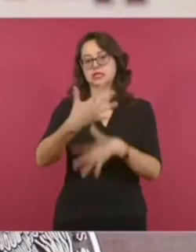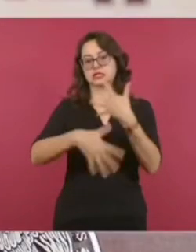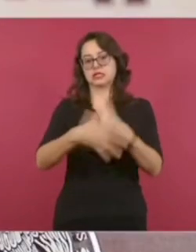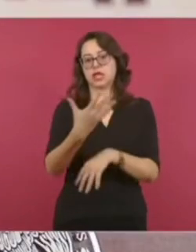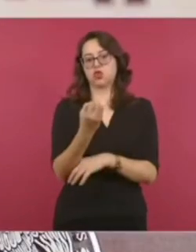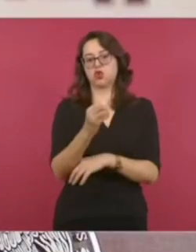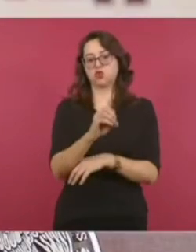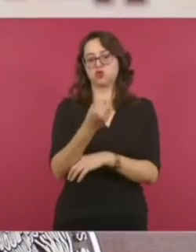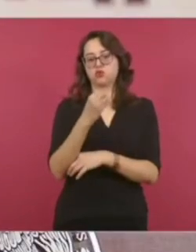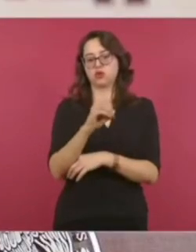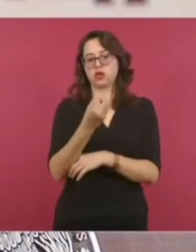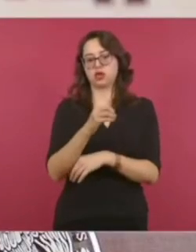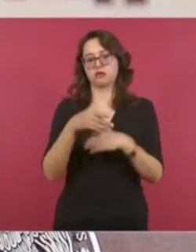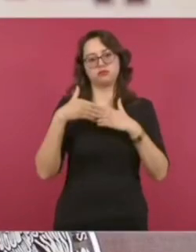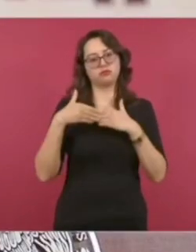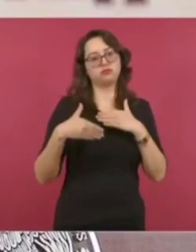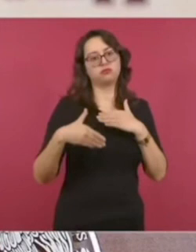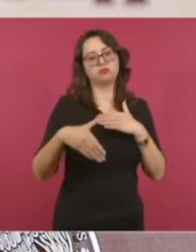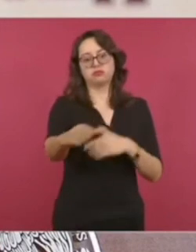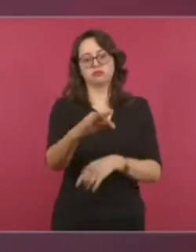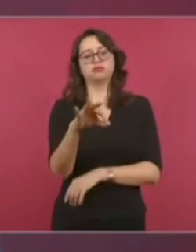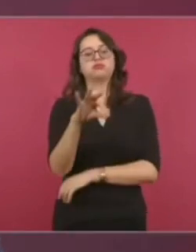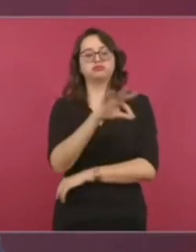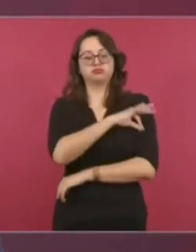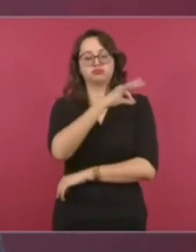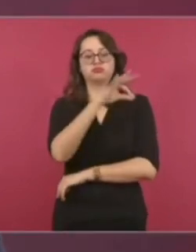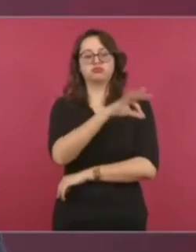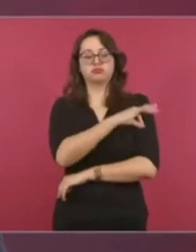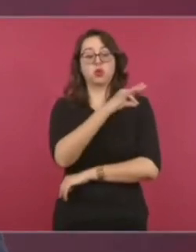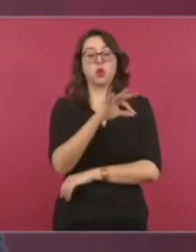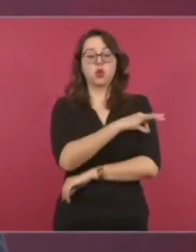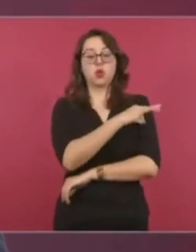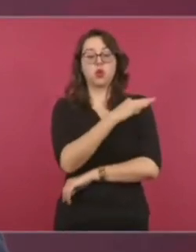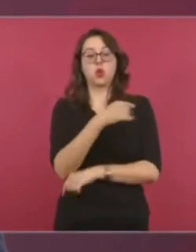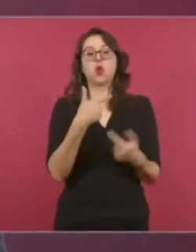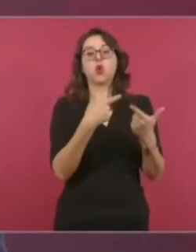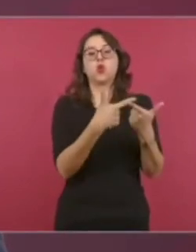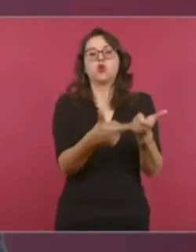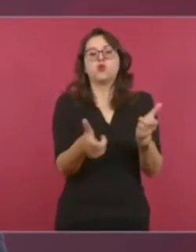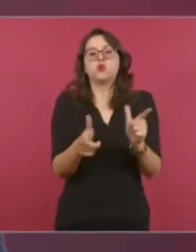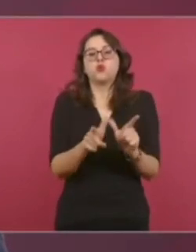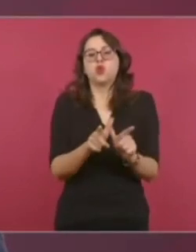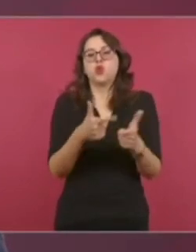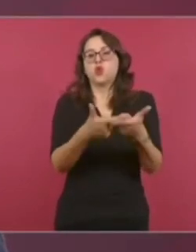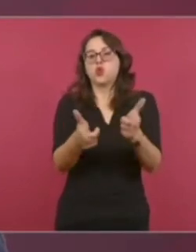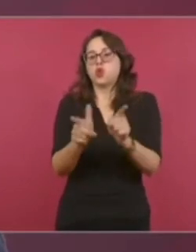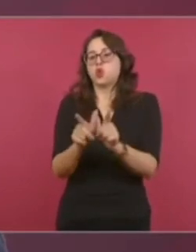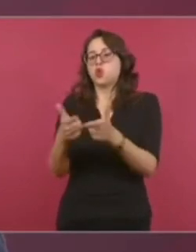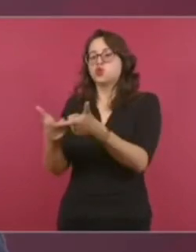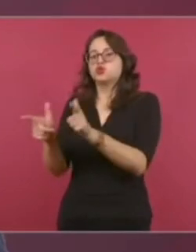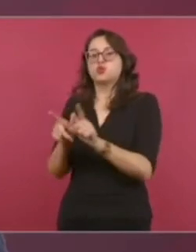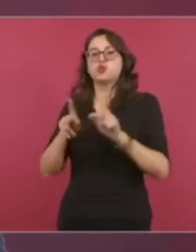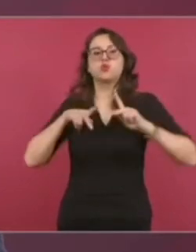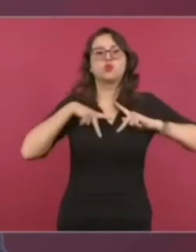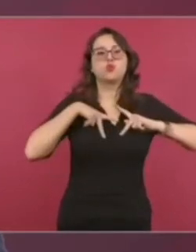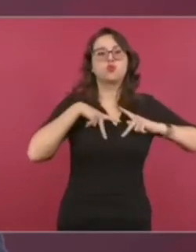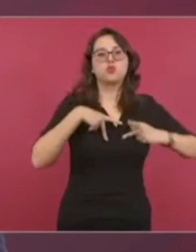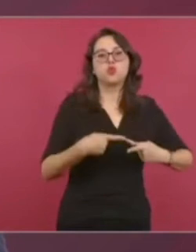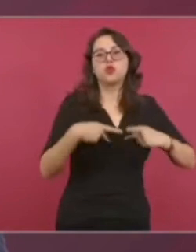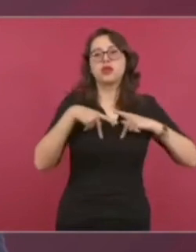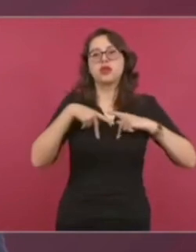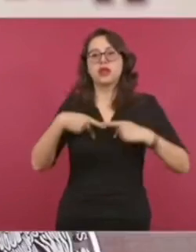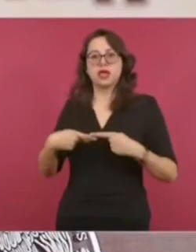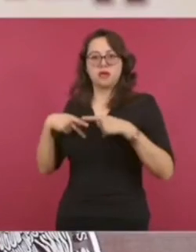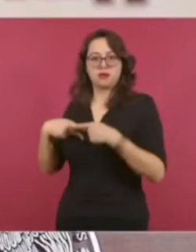dosis ya señaladas. Cofepris está autorizado ya para el uso de emergencia en población de 5 años en